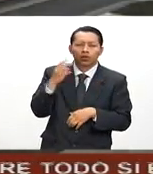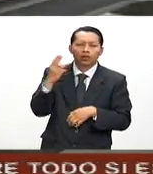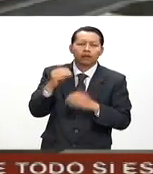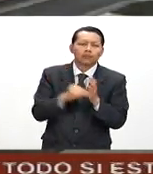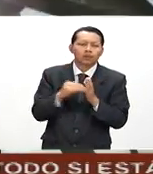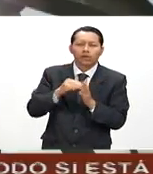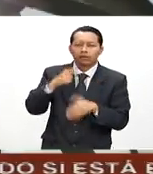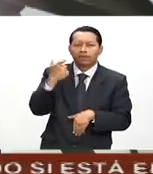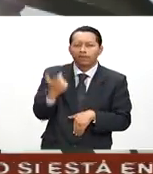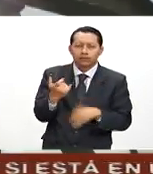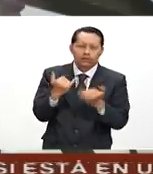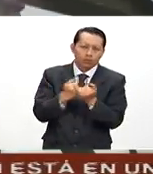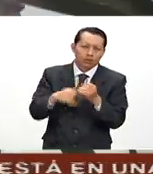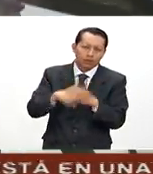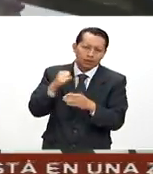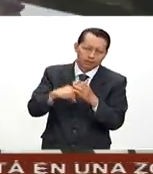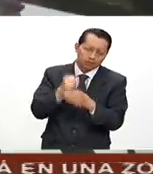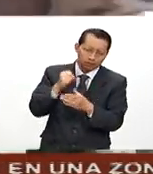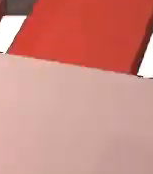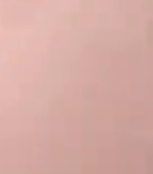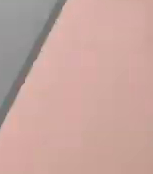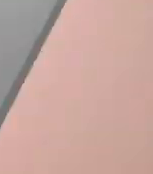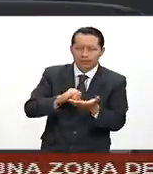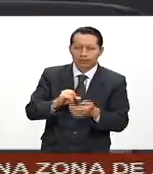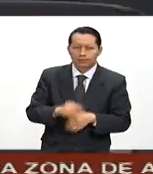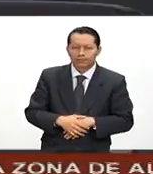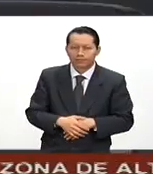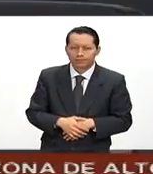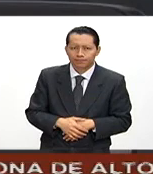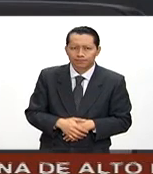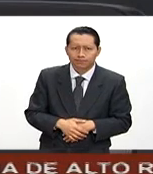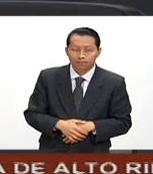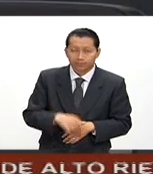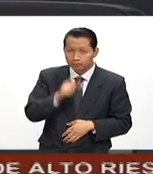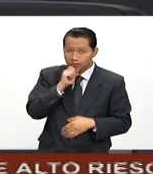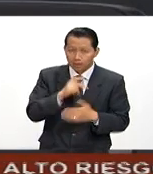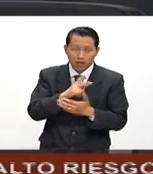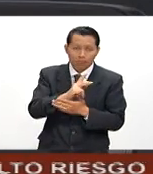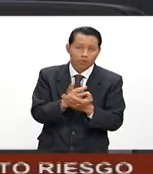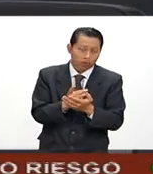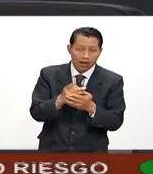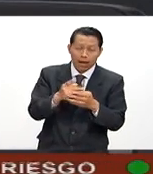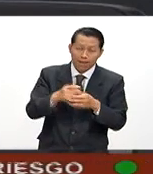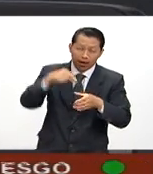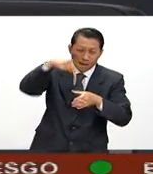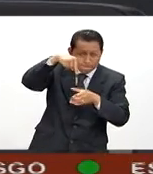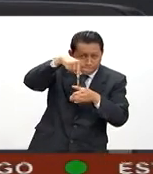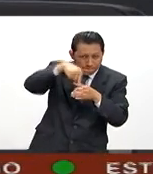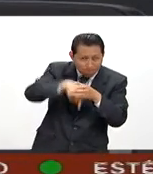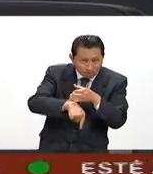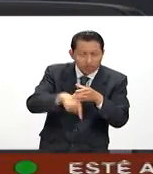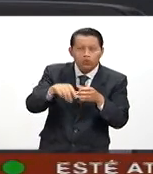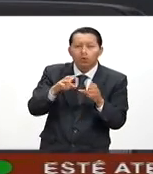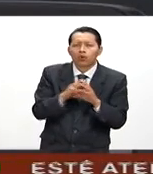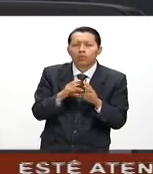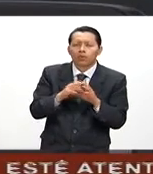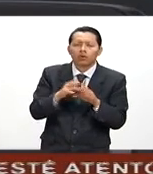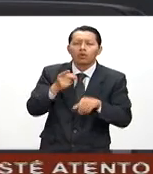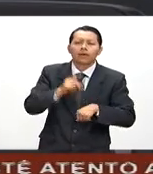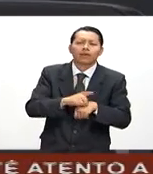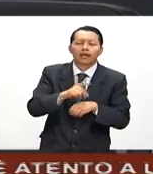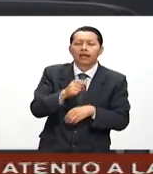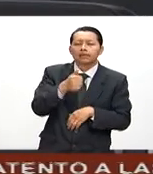pesos. También permitirá extraer aceite ligero. El programa de perforación dará inicio el 6 de